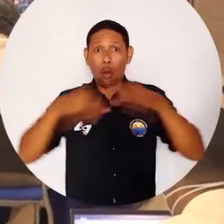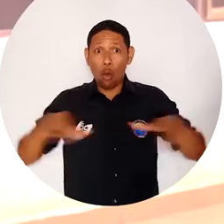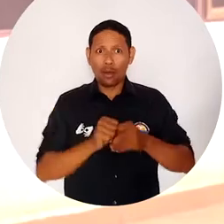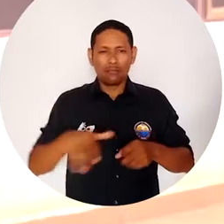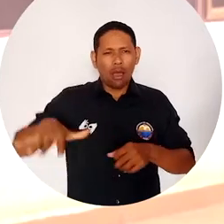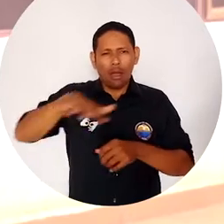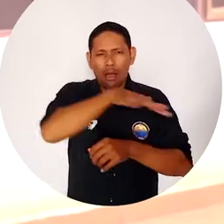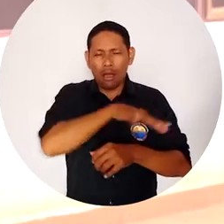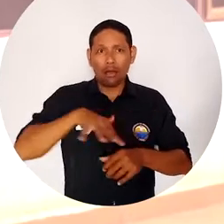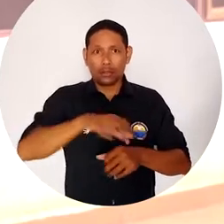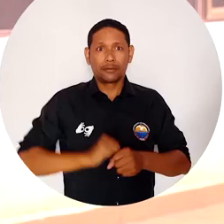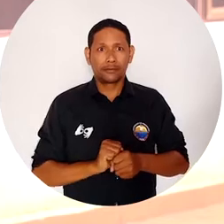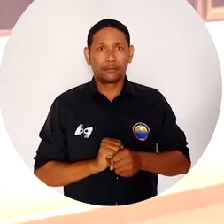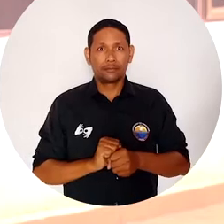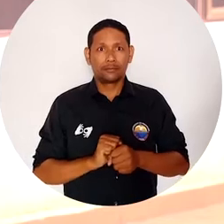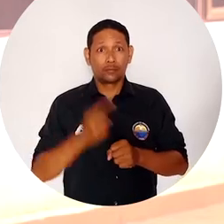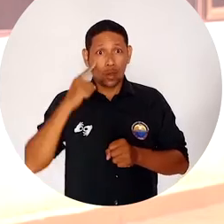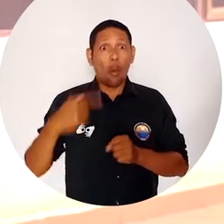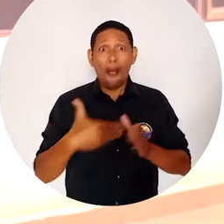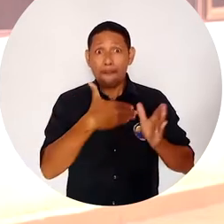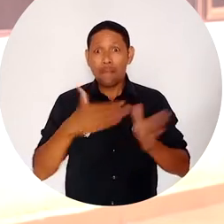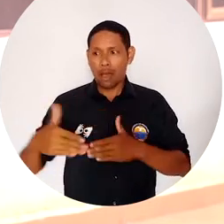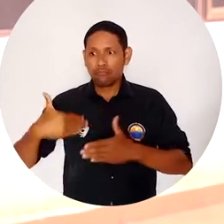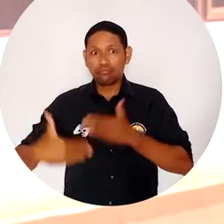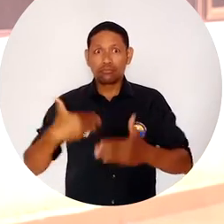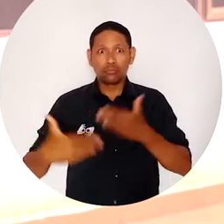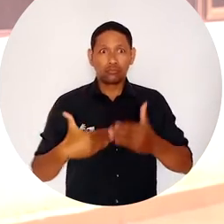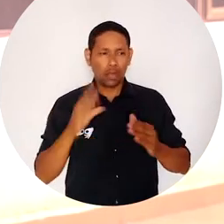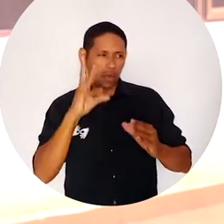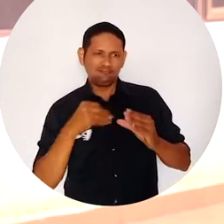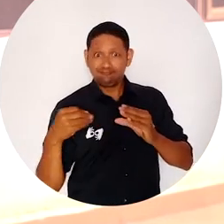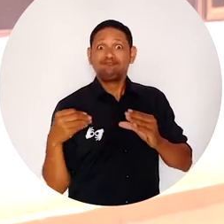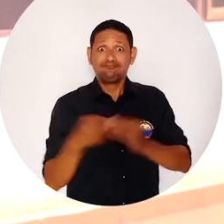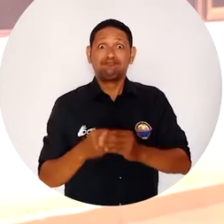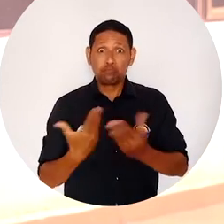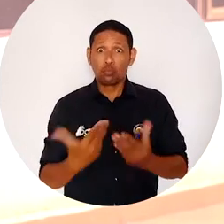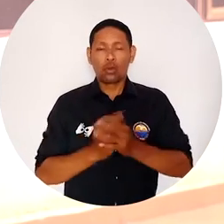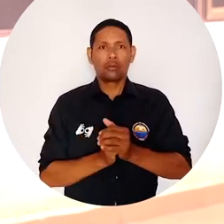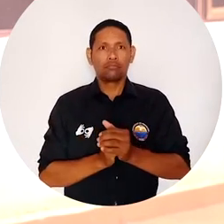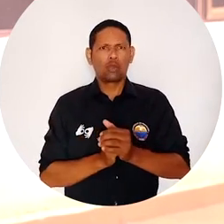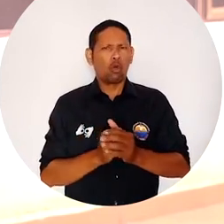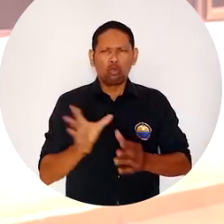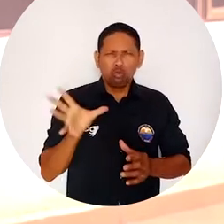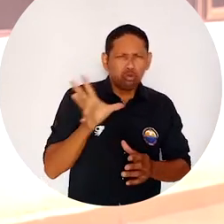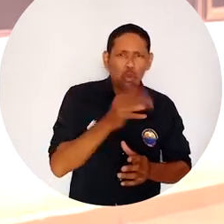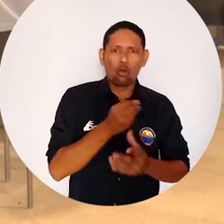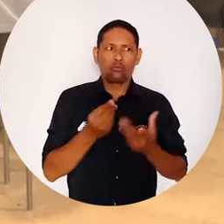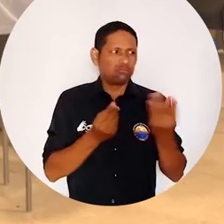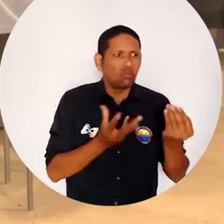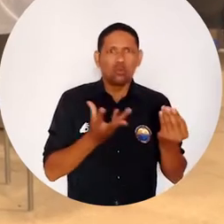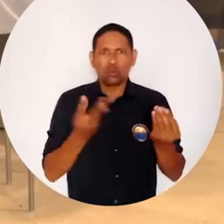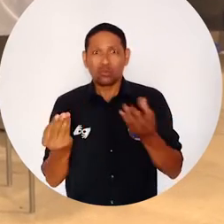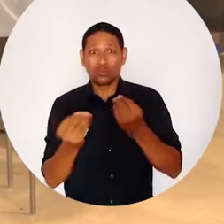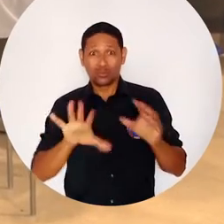región. Fue un plan de desarrollo adaptativo que contó con la participación de todos los estamentos